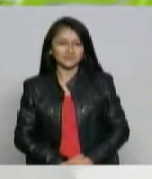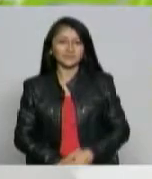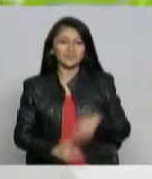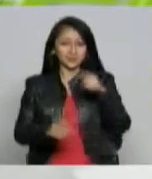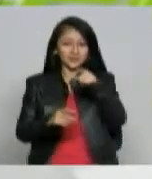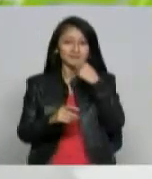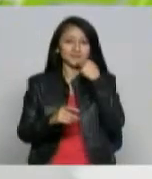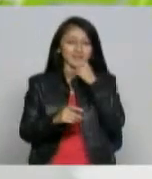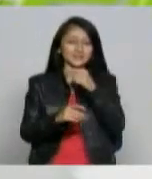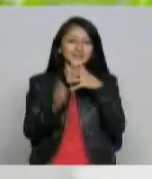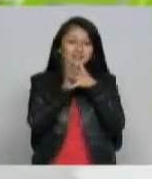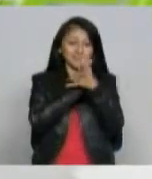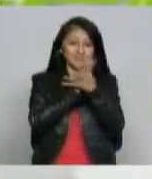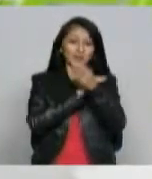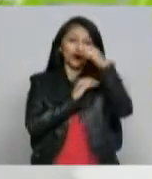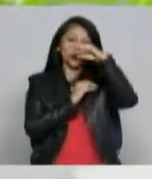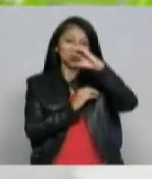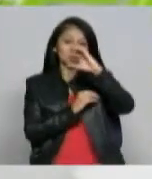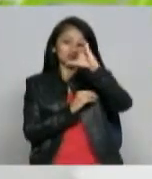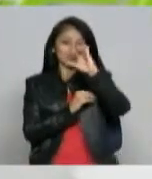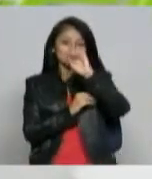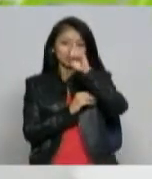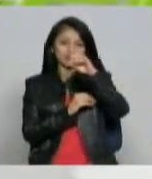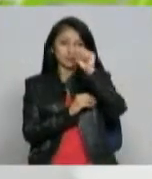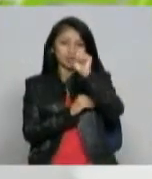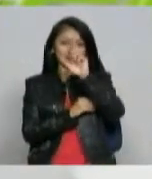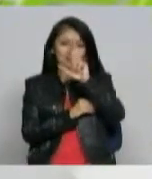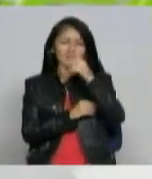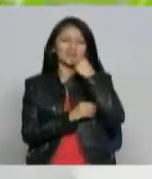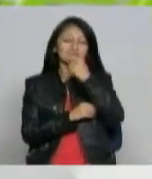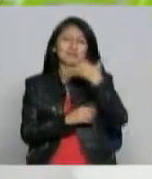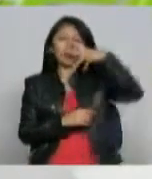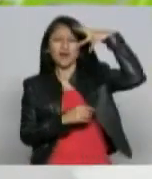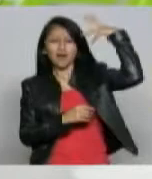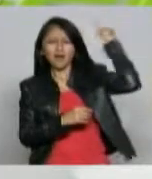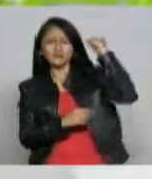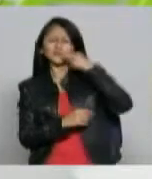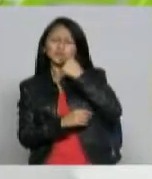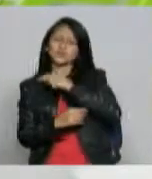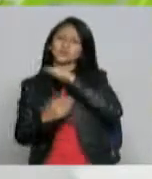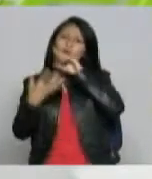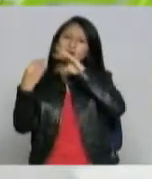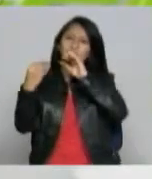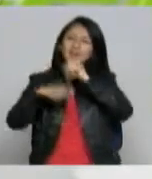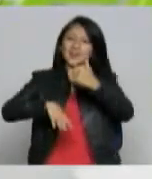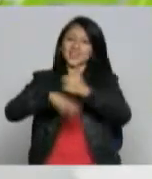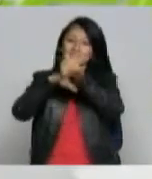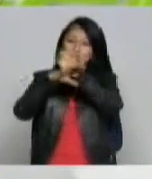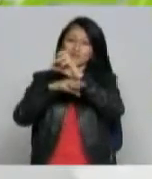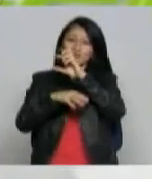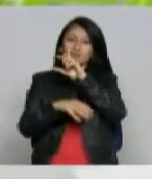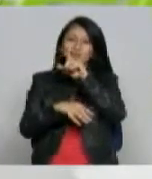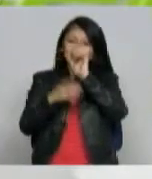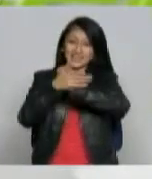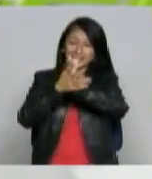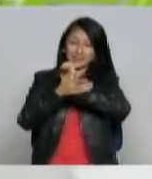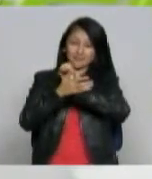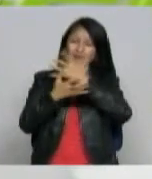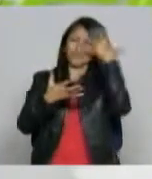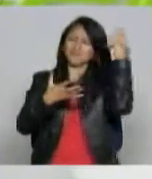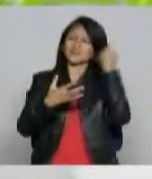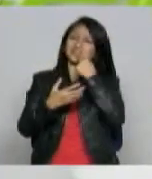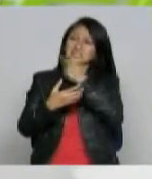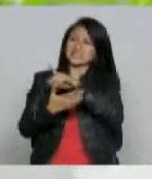mensaje enviado por el señor César Augusto Díaz Colorado hace años le dije al entonces jefe pluma blanca de Telecafé